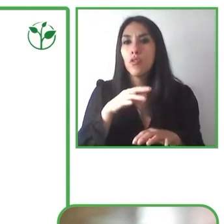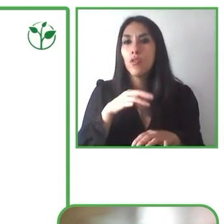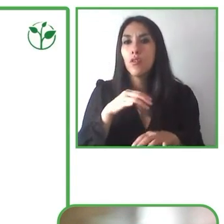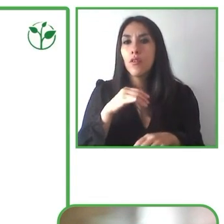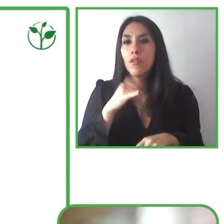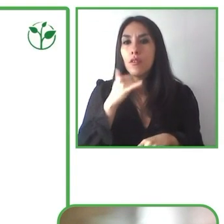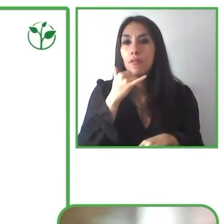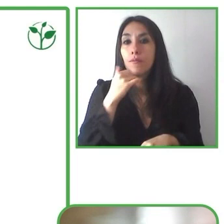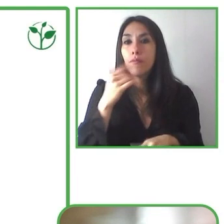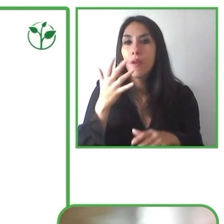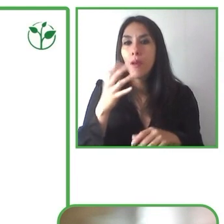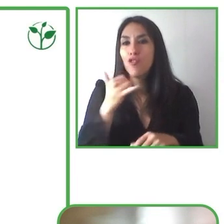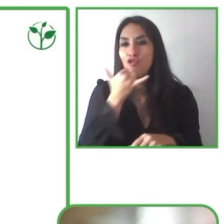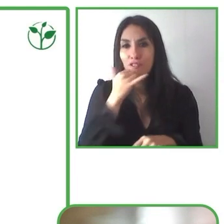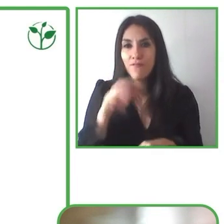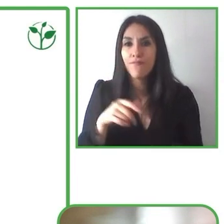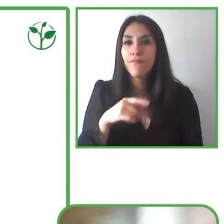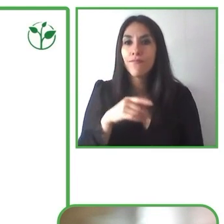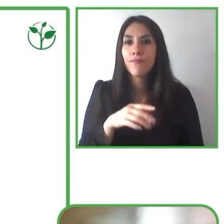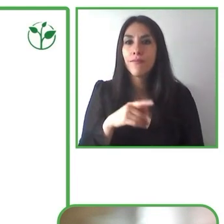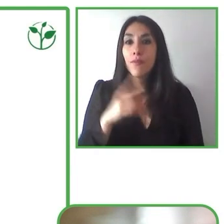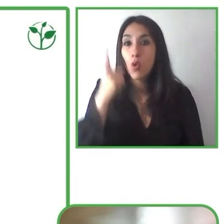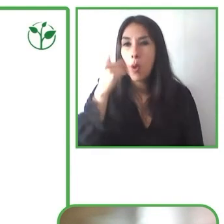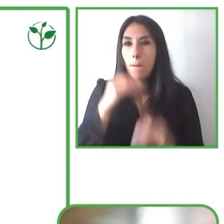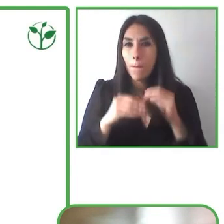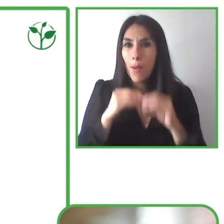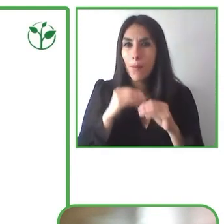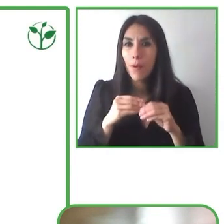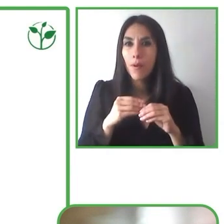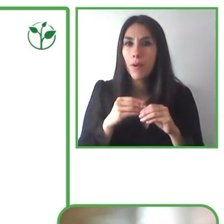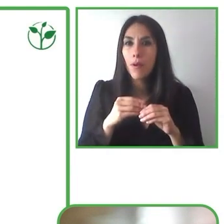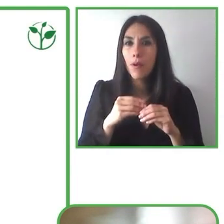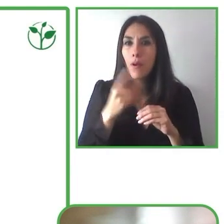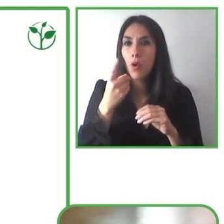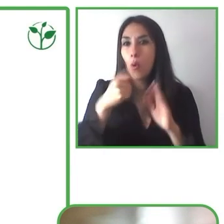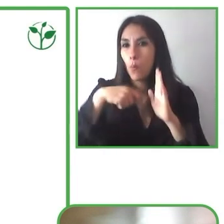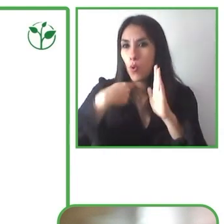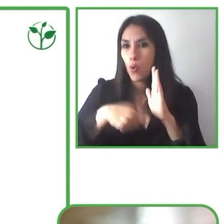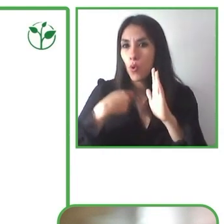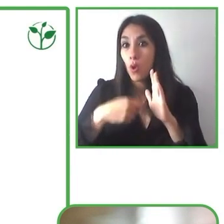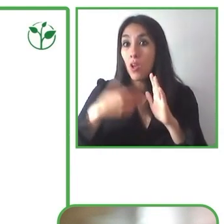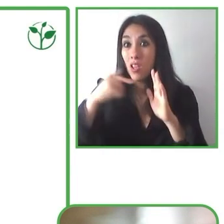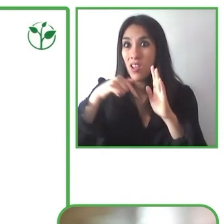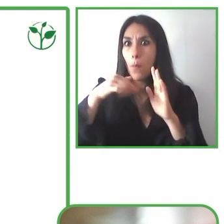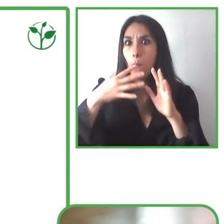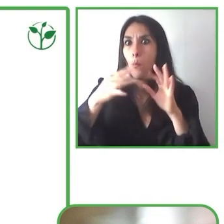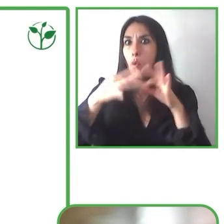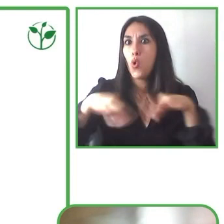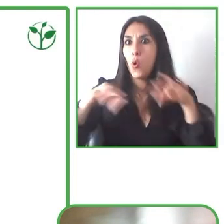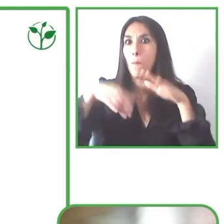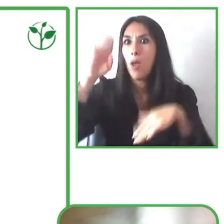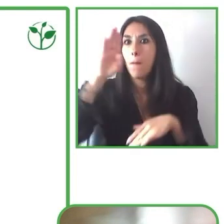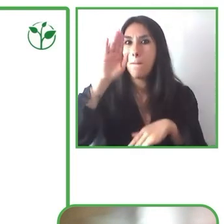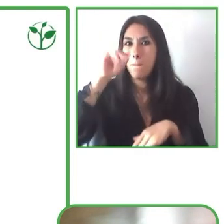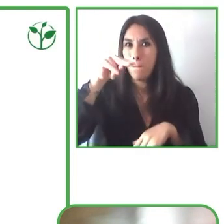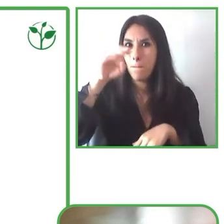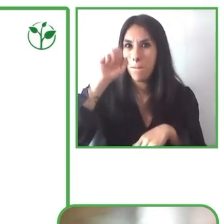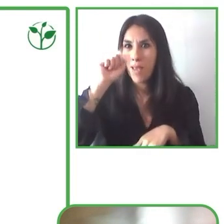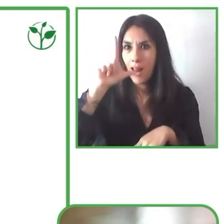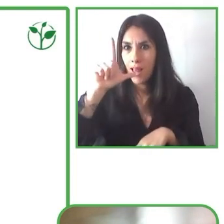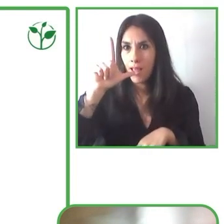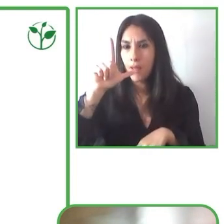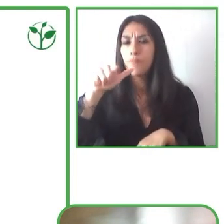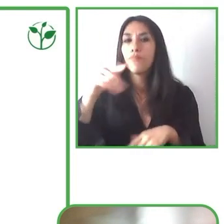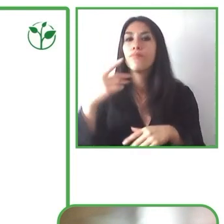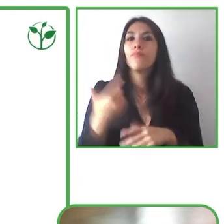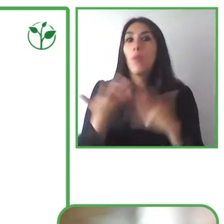nuestros proyectos más importantes, como os decía, es el de la Bienal de Arte Contemporáneo. Nació en 2006 con los objetivos fundamentales de fomentar el acceso